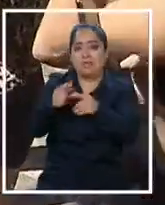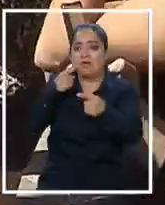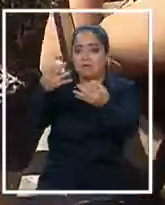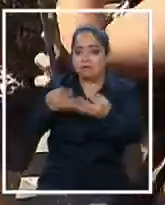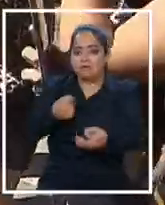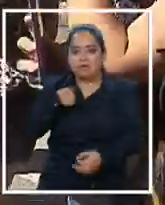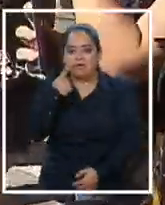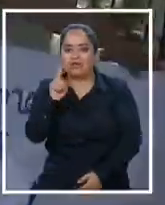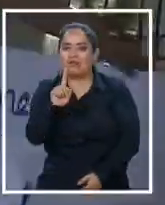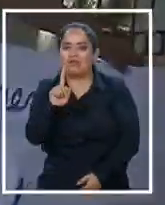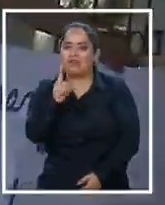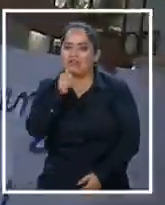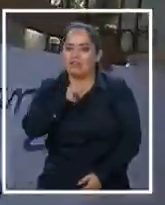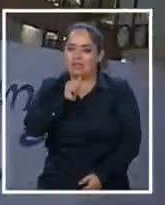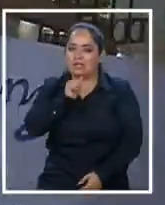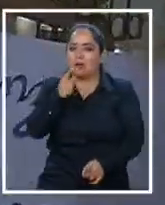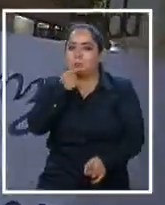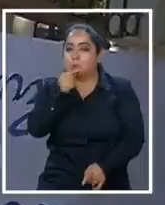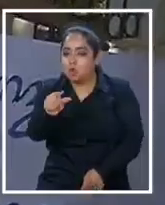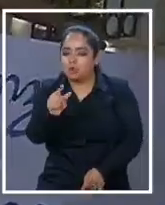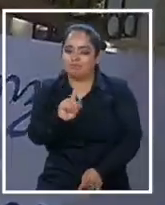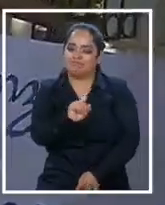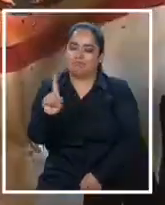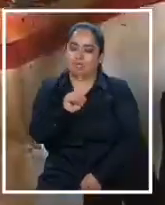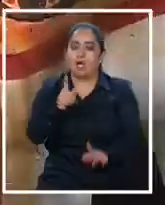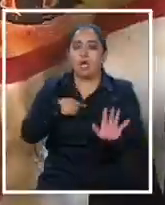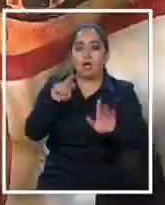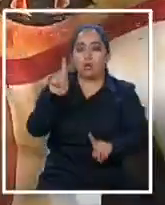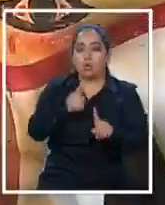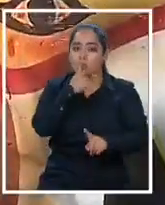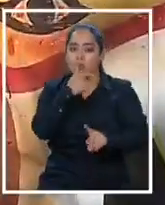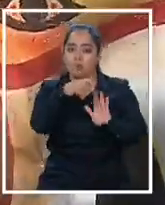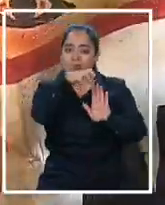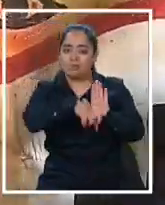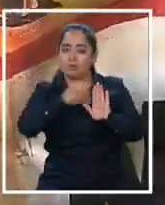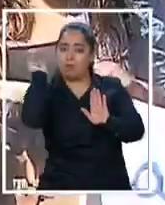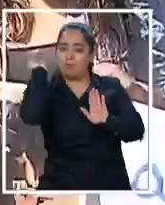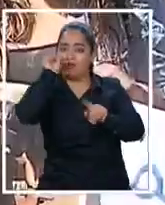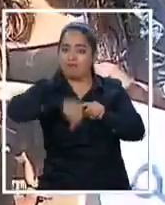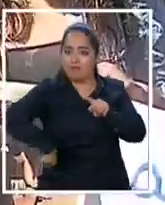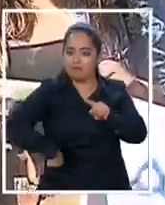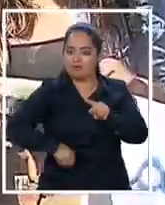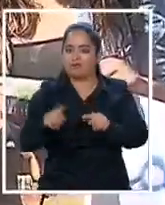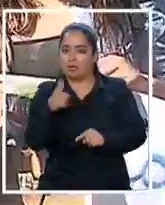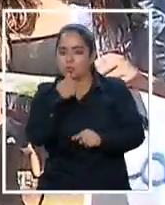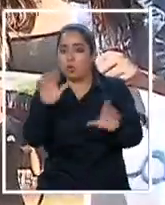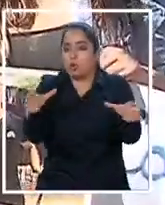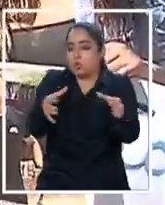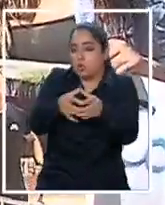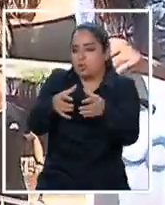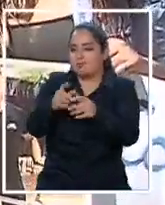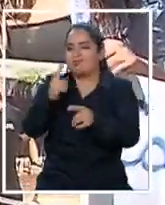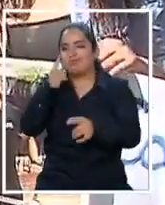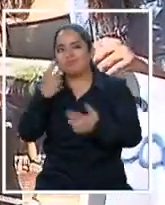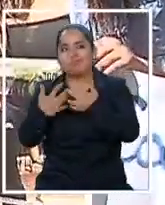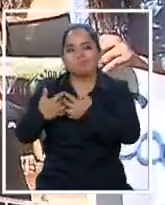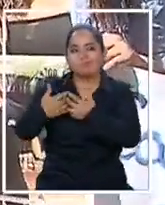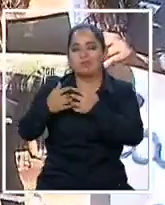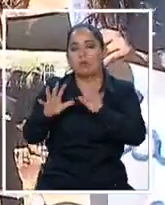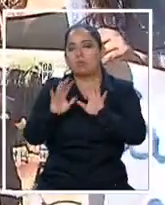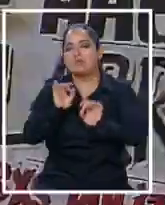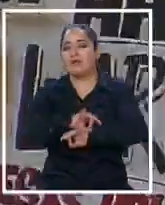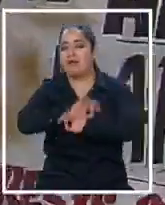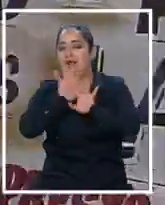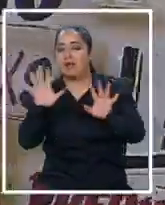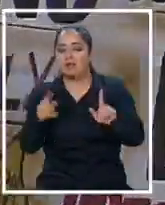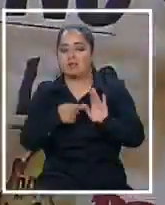y no estarían pronto. De hecho, incluso hay dudas de la aprobación de este proyecto en la oposición. Y es que todavía no existe claridad